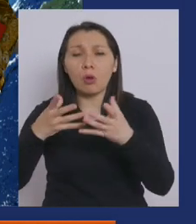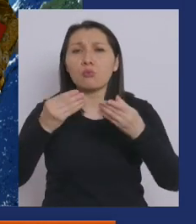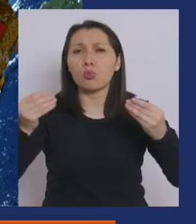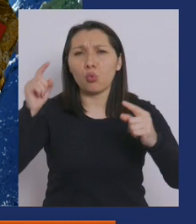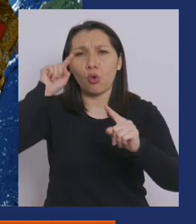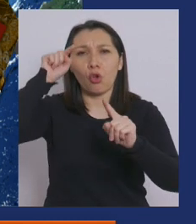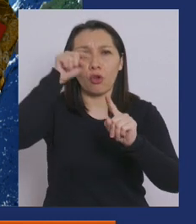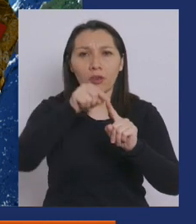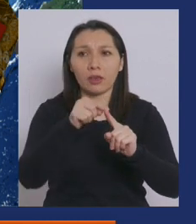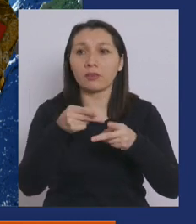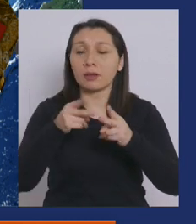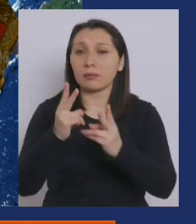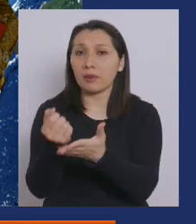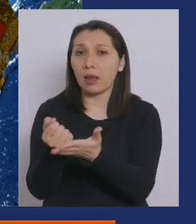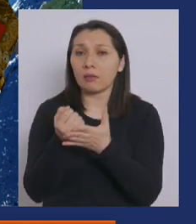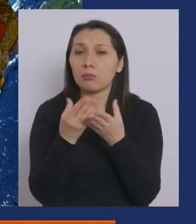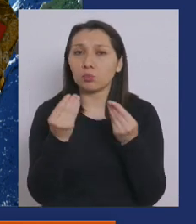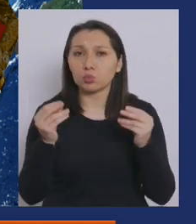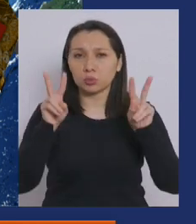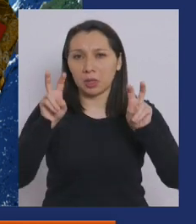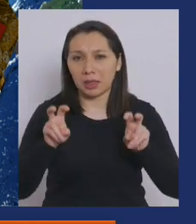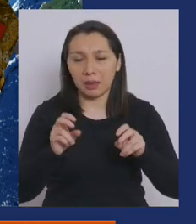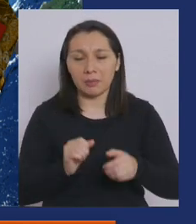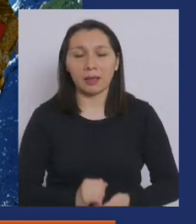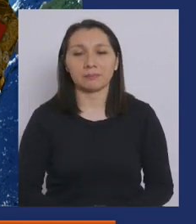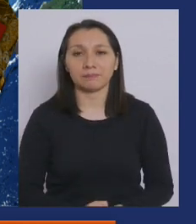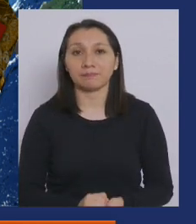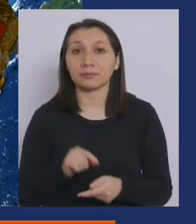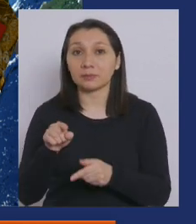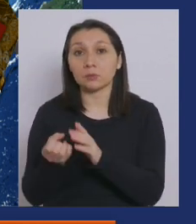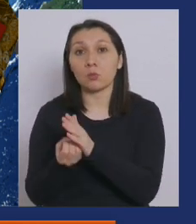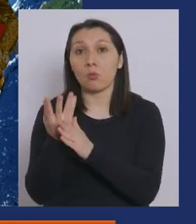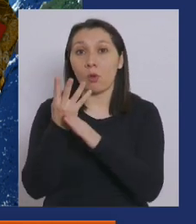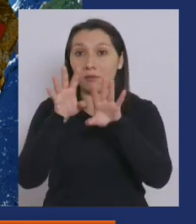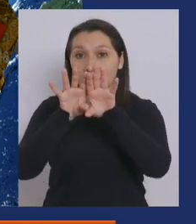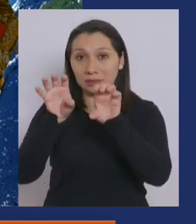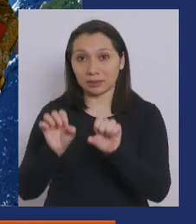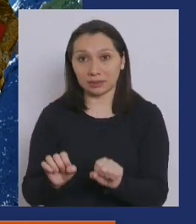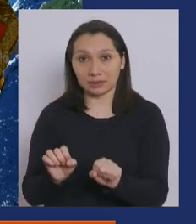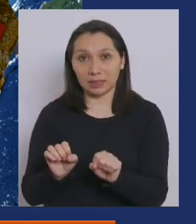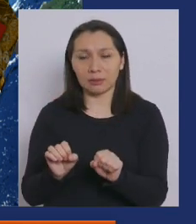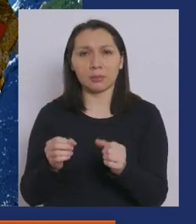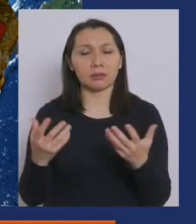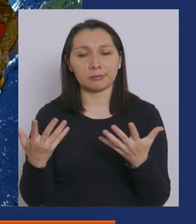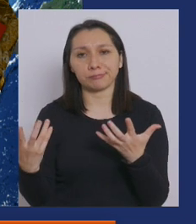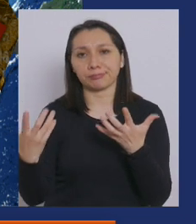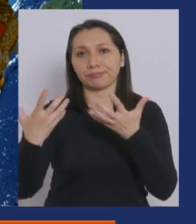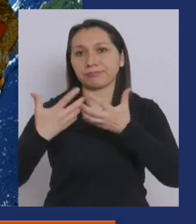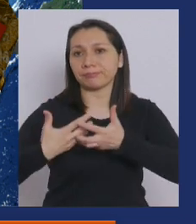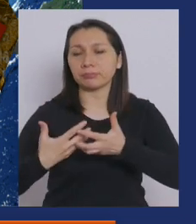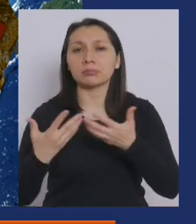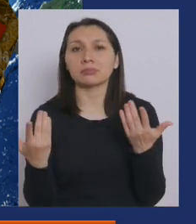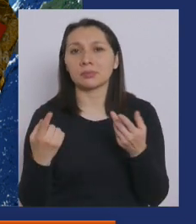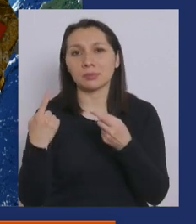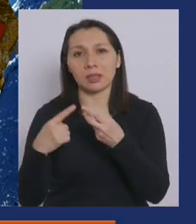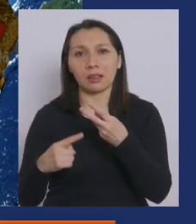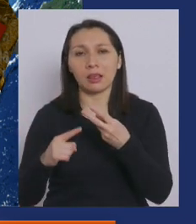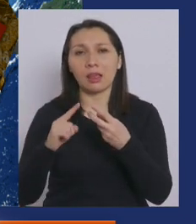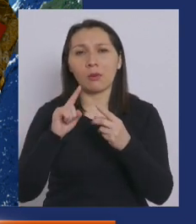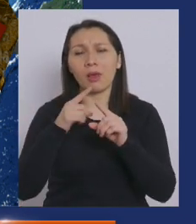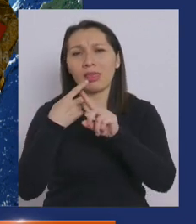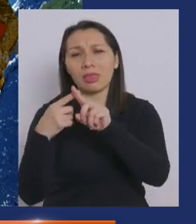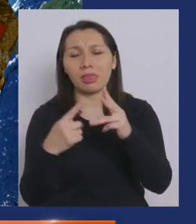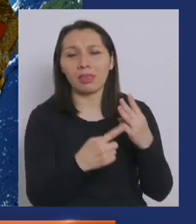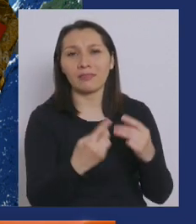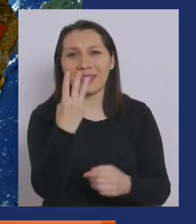propósitos y va a servir a muchas causas. Y este nuevo sistema está integrado por una constelación